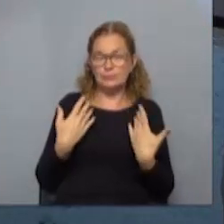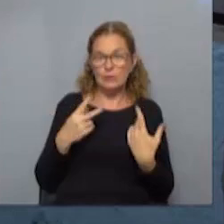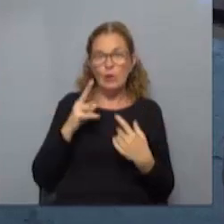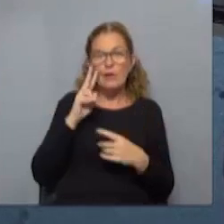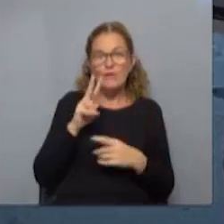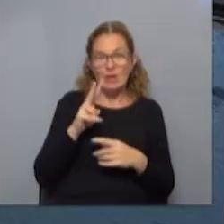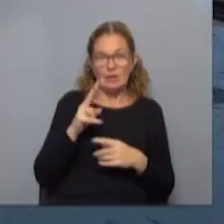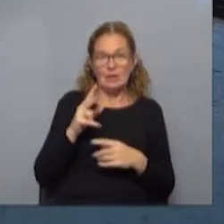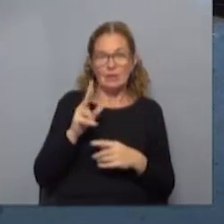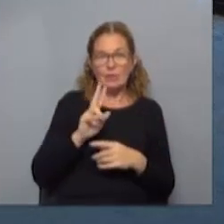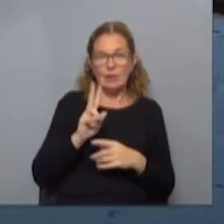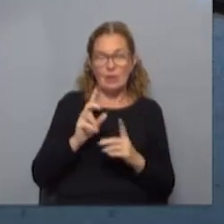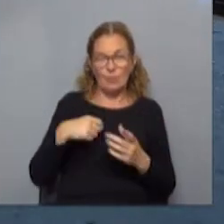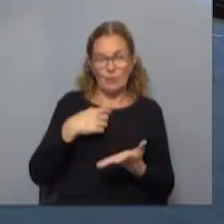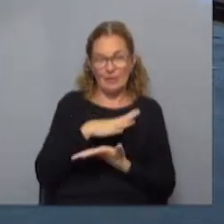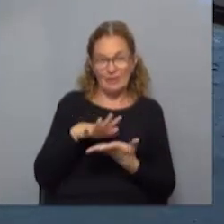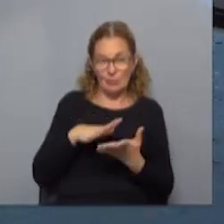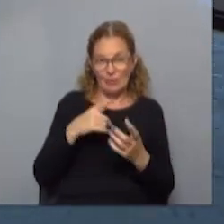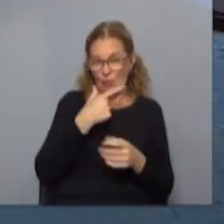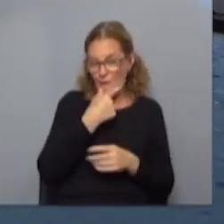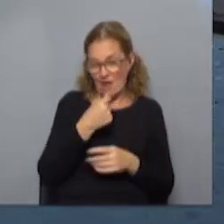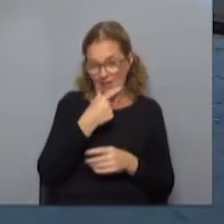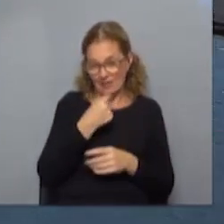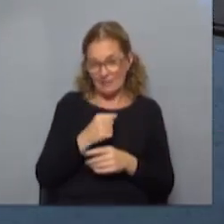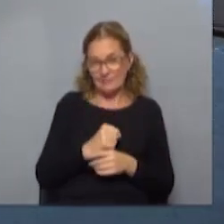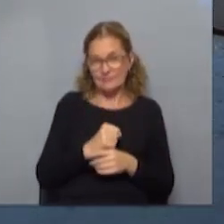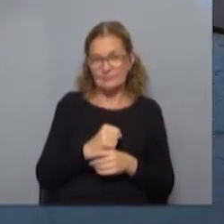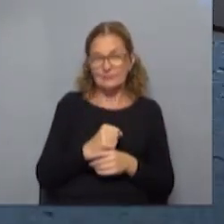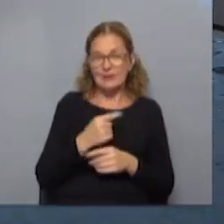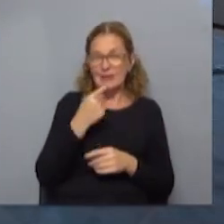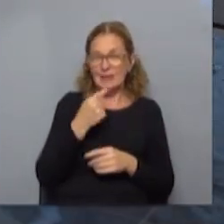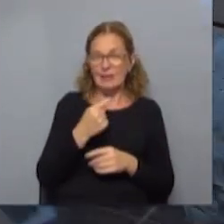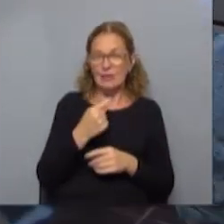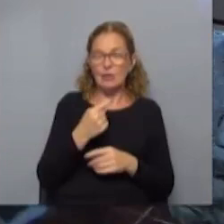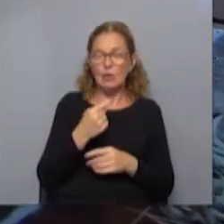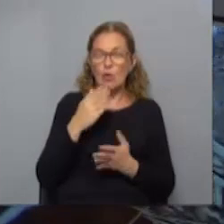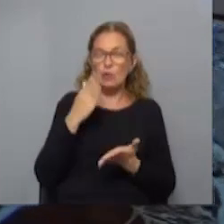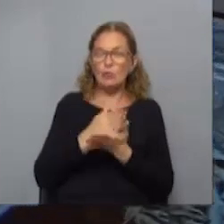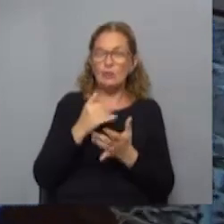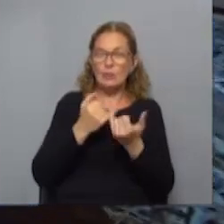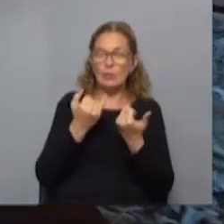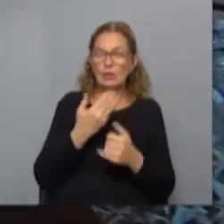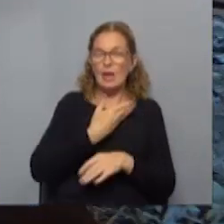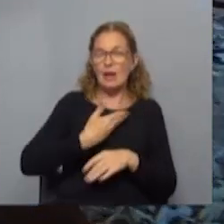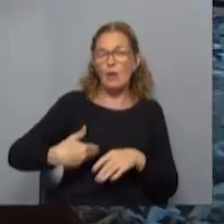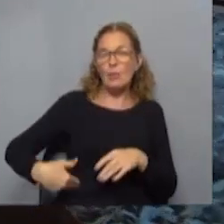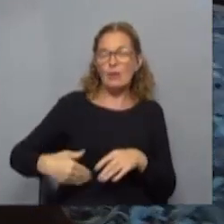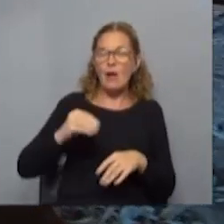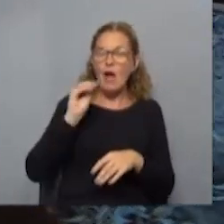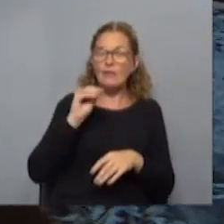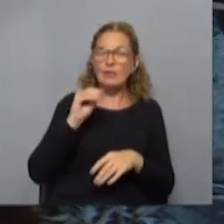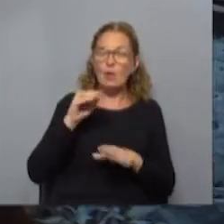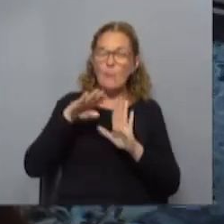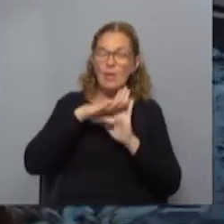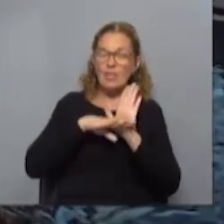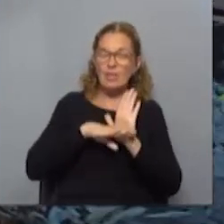viene, pero no es una situación para nada fácil. Se anunciaron, Rodríguez, en los últimos días por parte del gobierno un par de